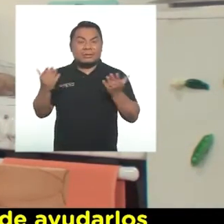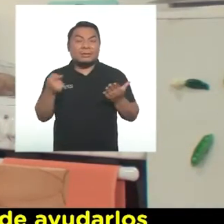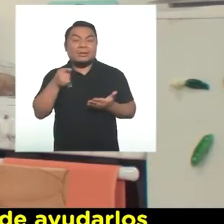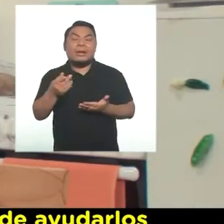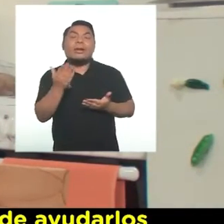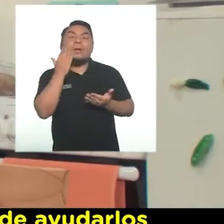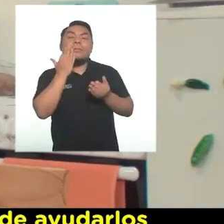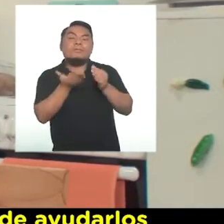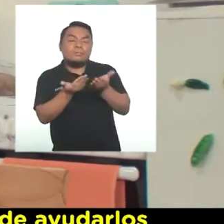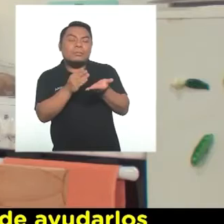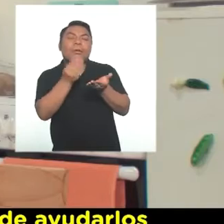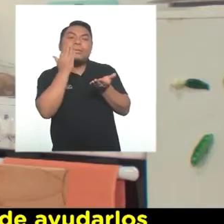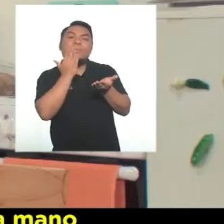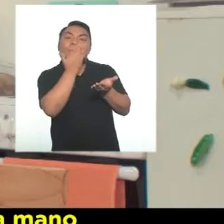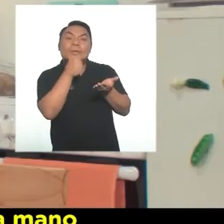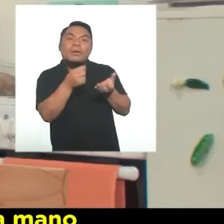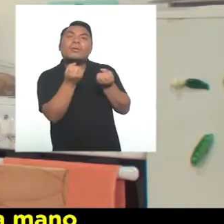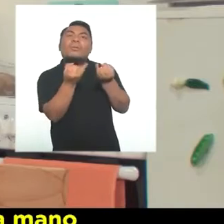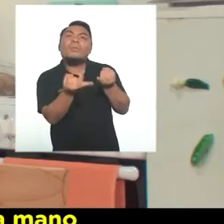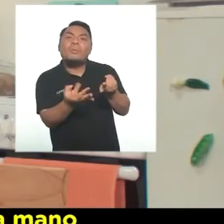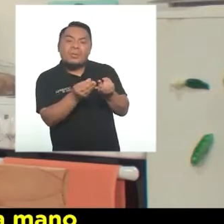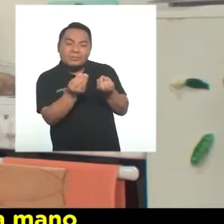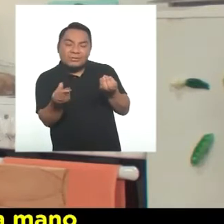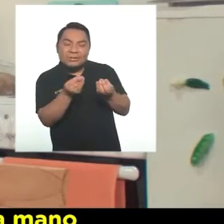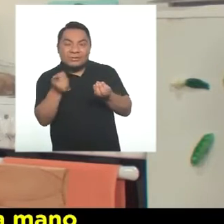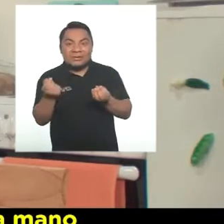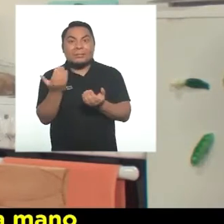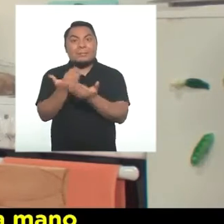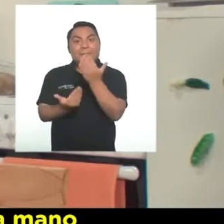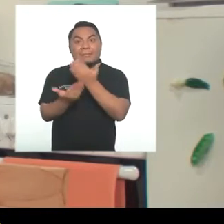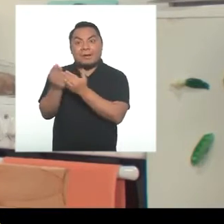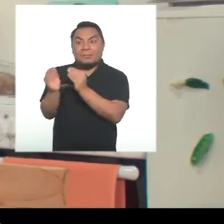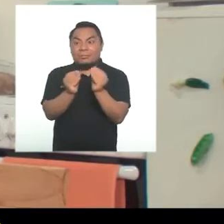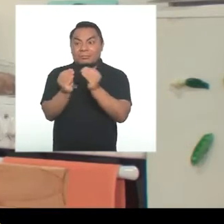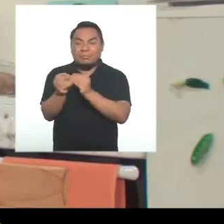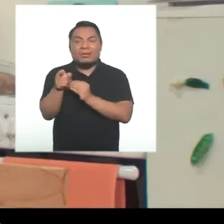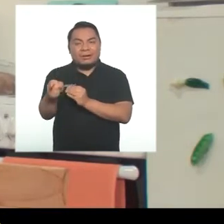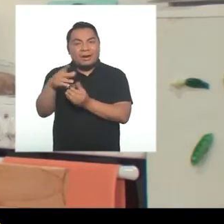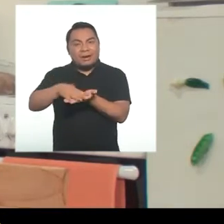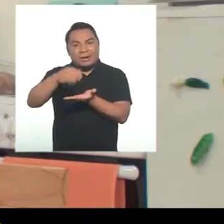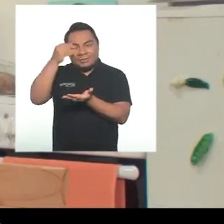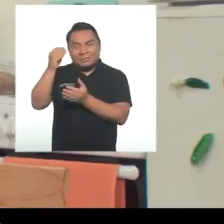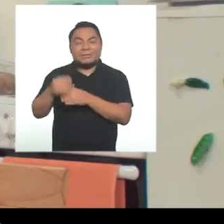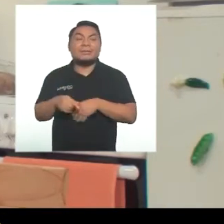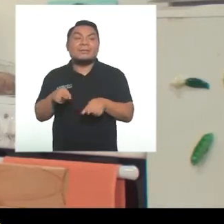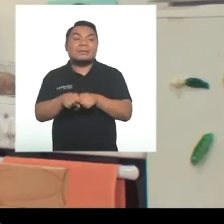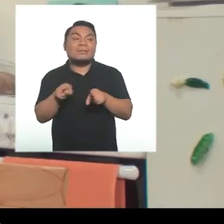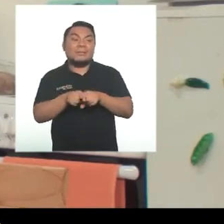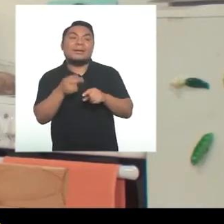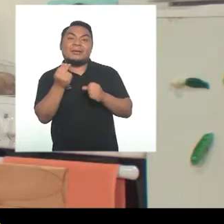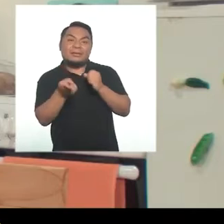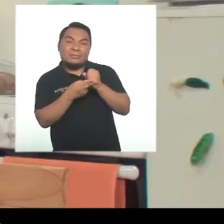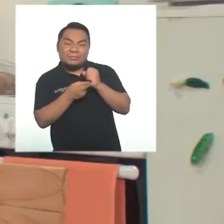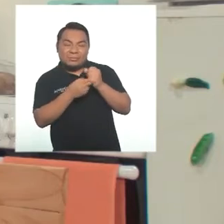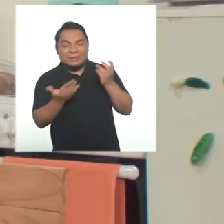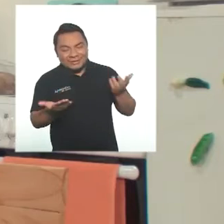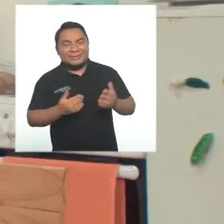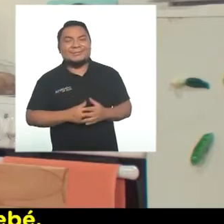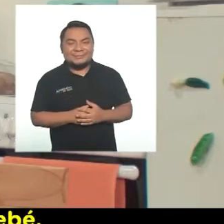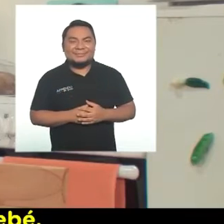cortar servilletas puede ayudarlos para coordinar mejor los movimientos de la mano. Y además, ahorramos algo de dinero.